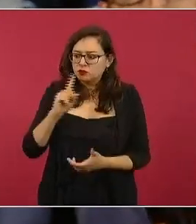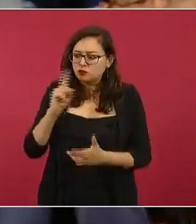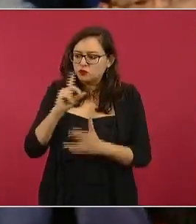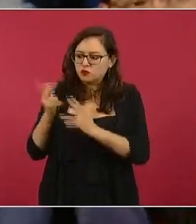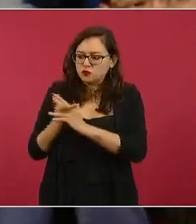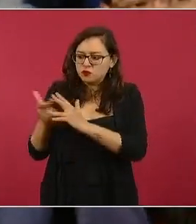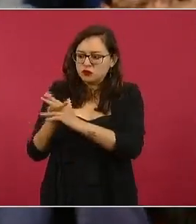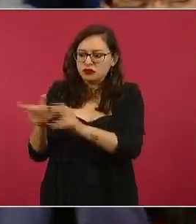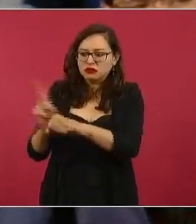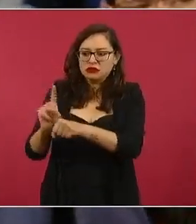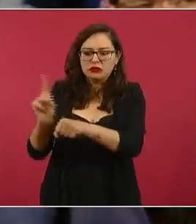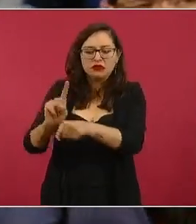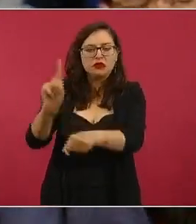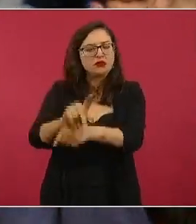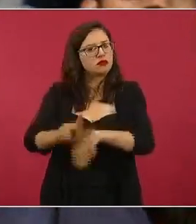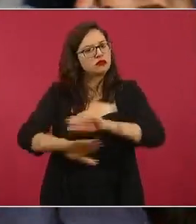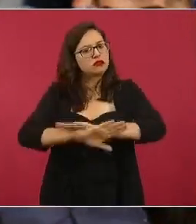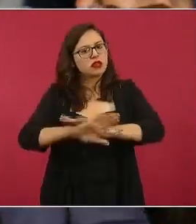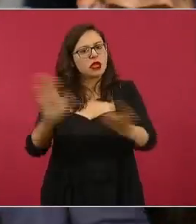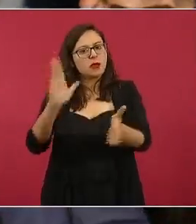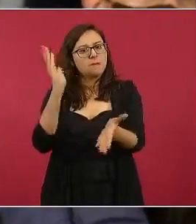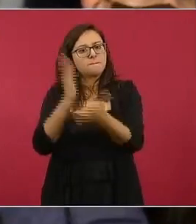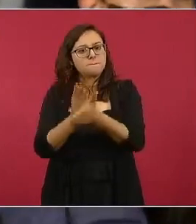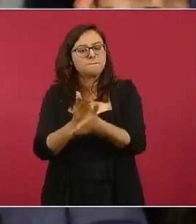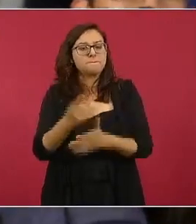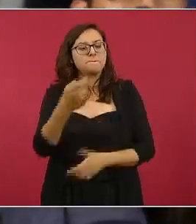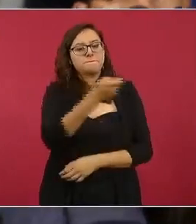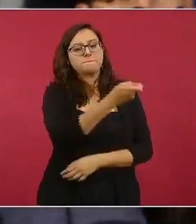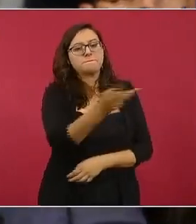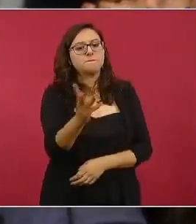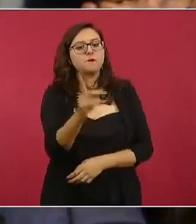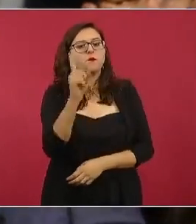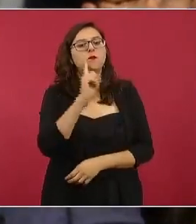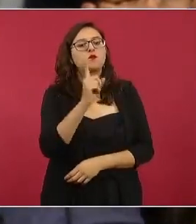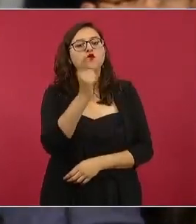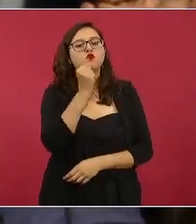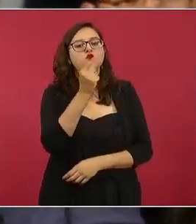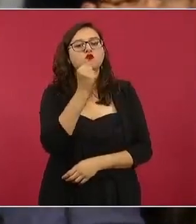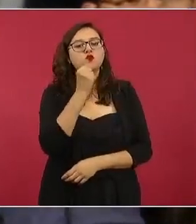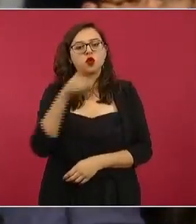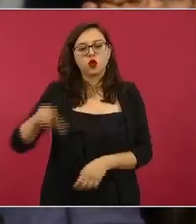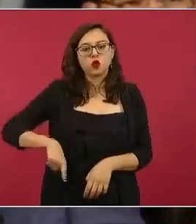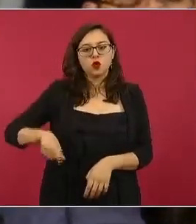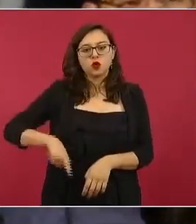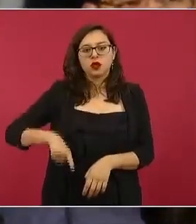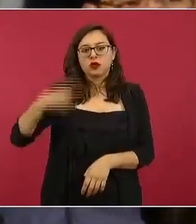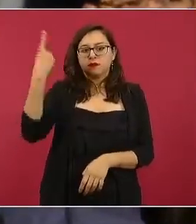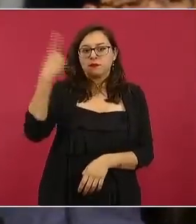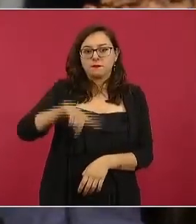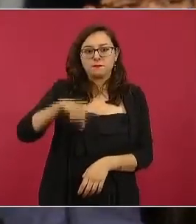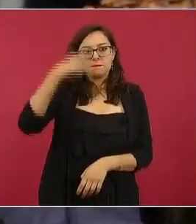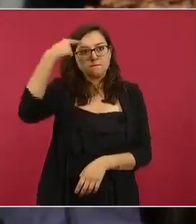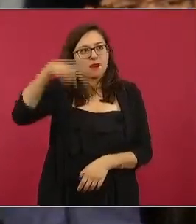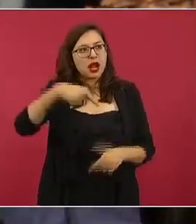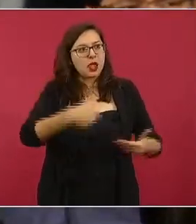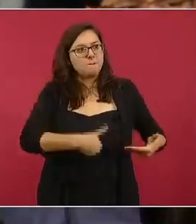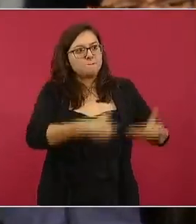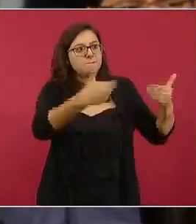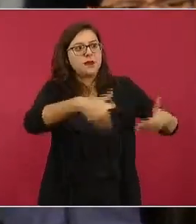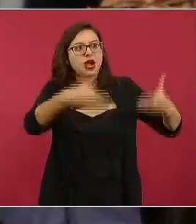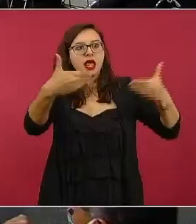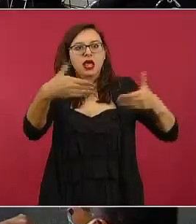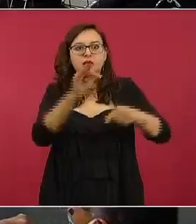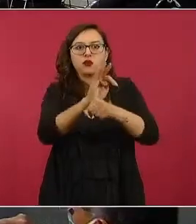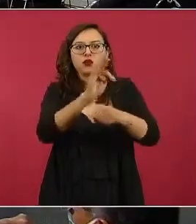todos los días y por otro lado el tema de las mujeres policías que a final de cuentas pues también son enviadas por el gobierno para cuidar paredes y que están en medio